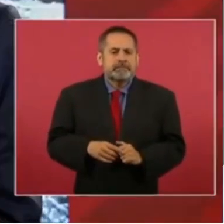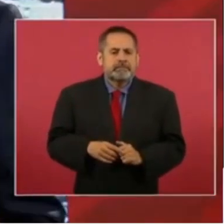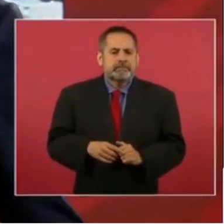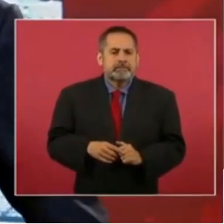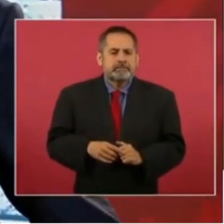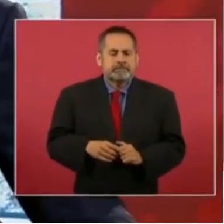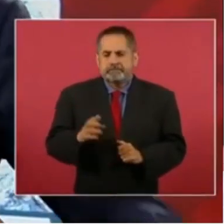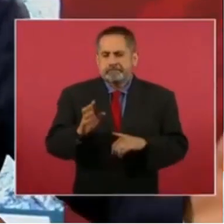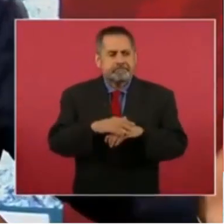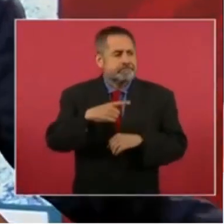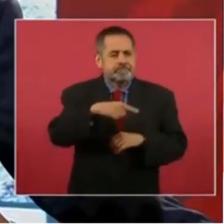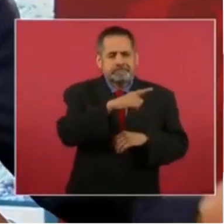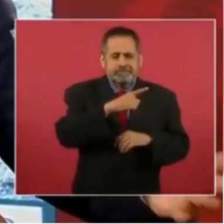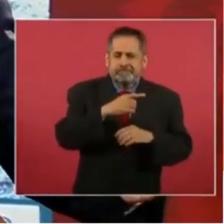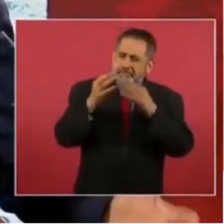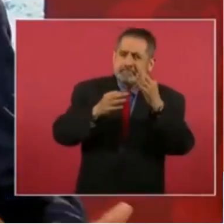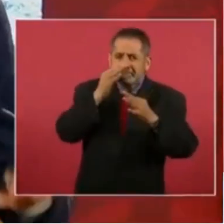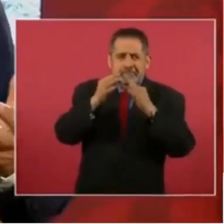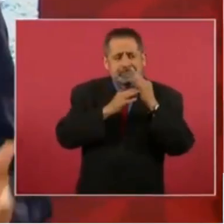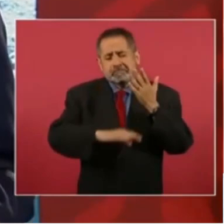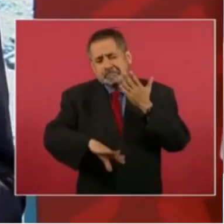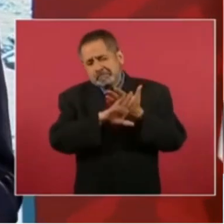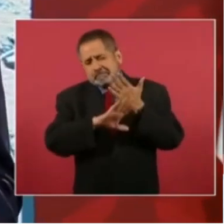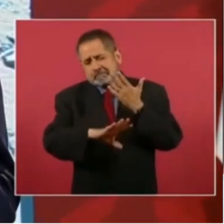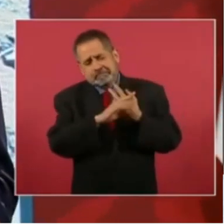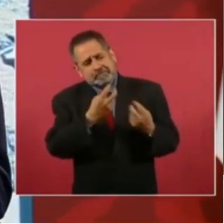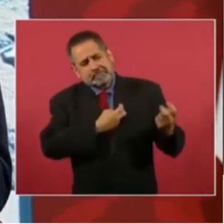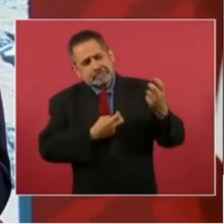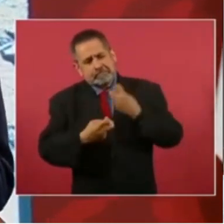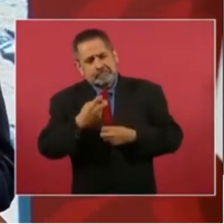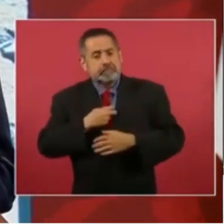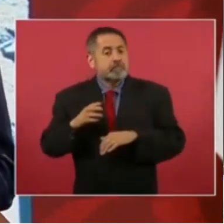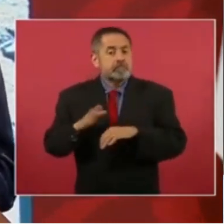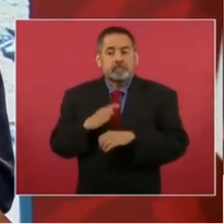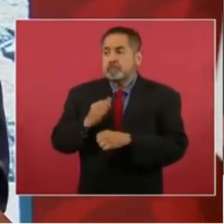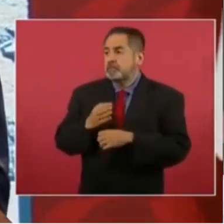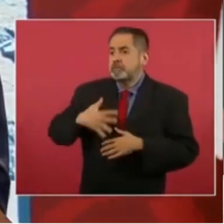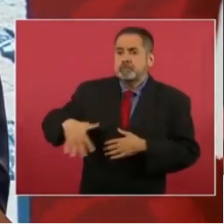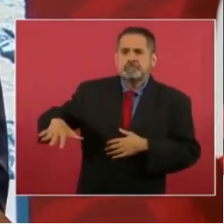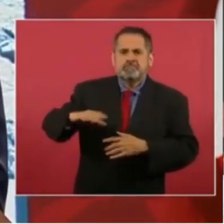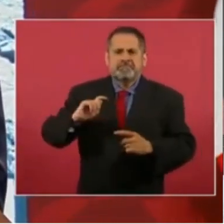Porque es una campaña en contra. Porque estamos llevando a cabo una transformación.